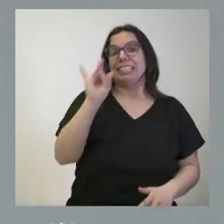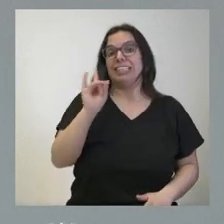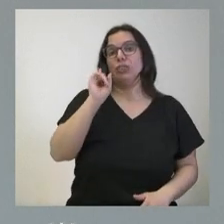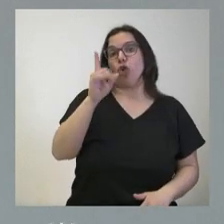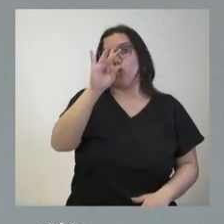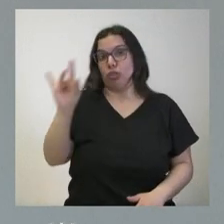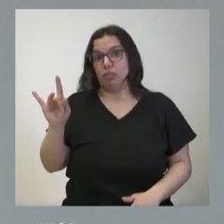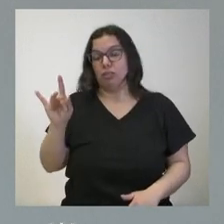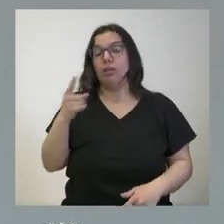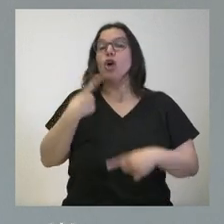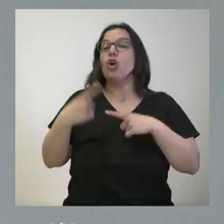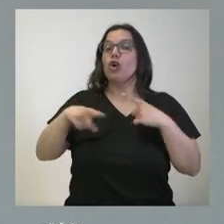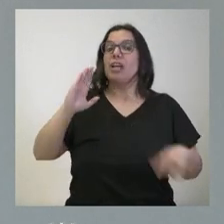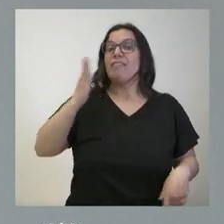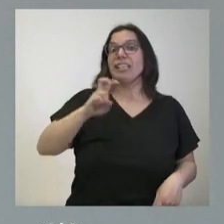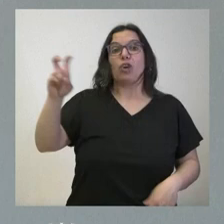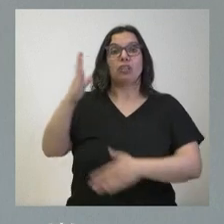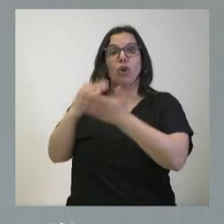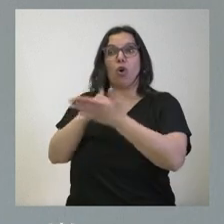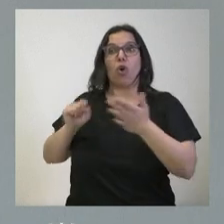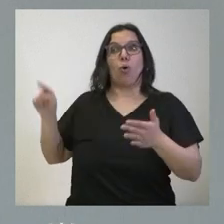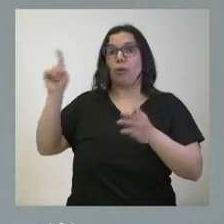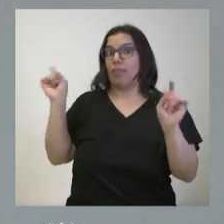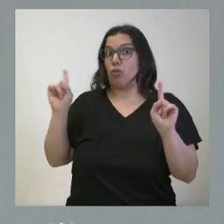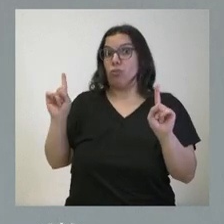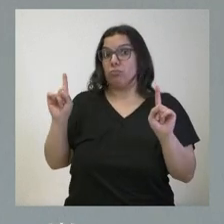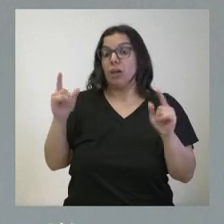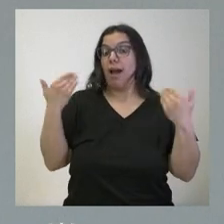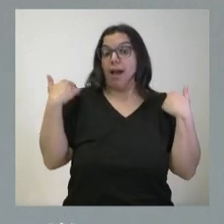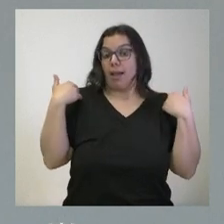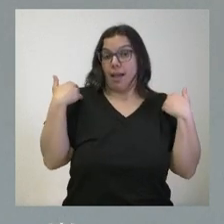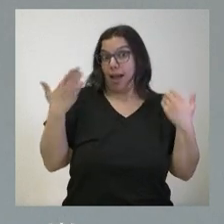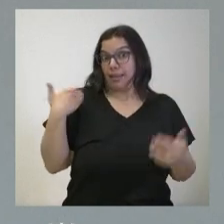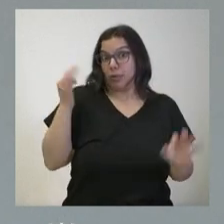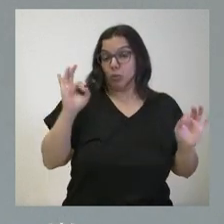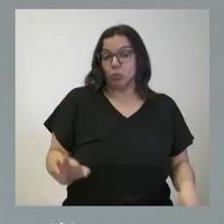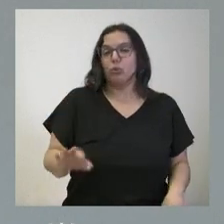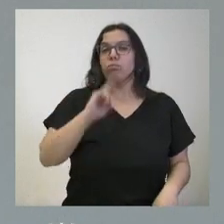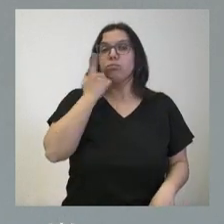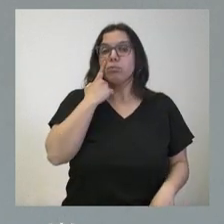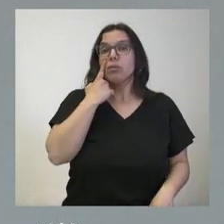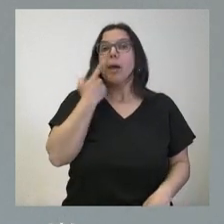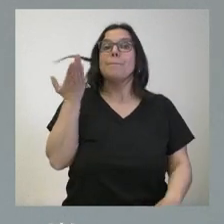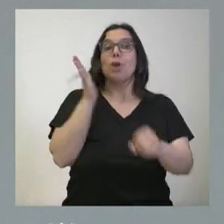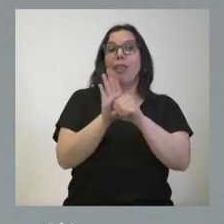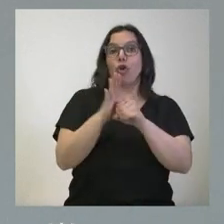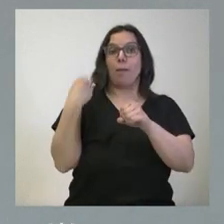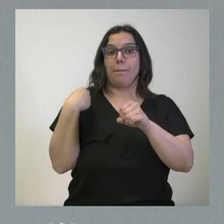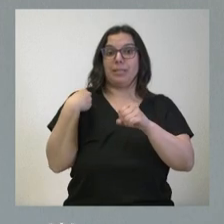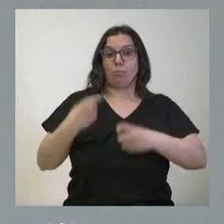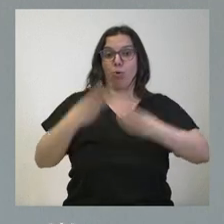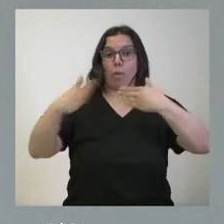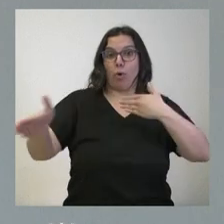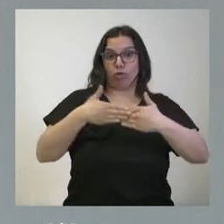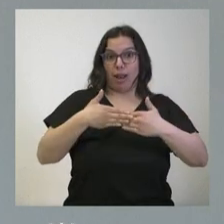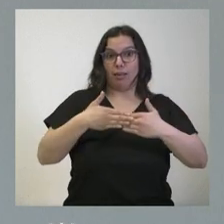a cosas que afecten a otras comunidades autónomas. Ayer mismo conocíamos que el violador del portal, que es una